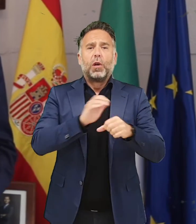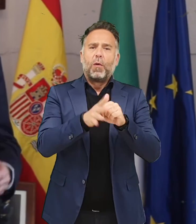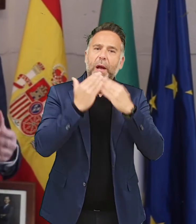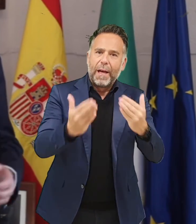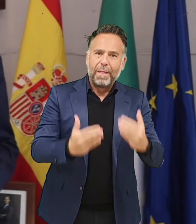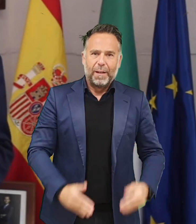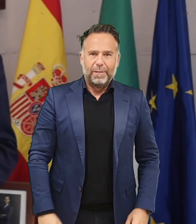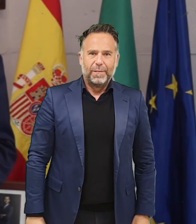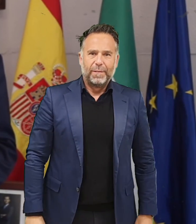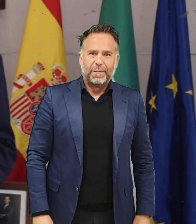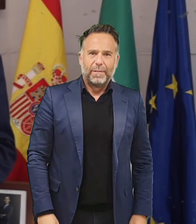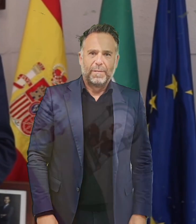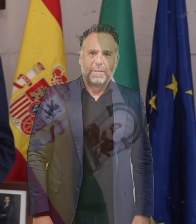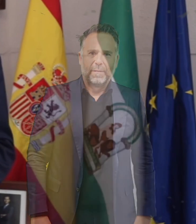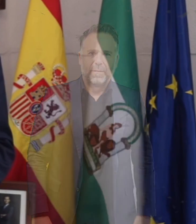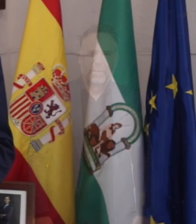pronto y ánimo en esta lucha del COVID. Gracias.